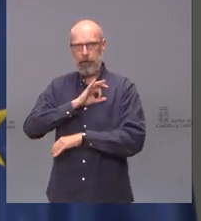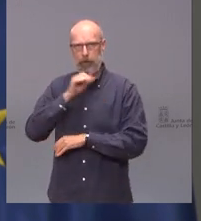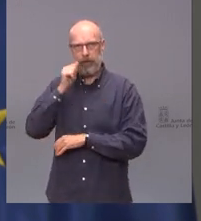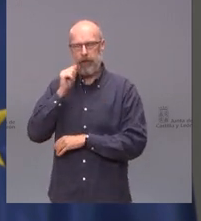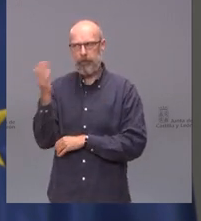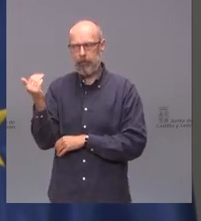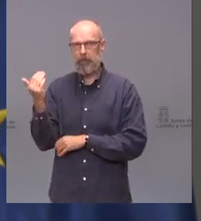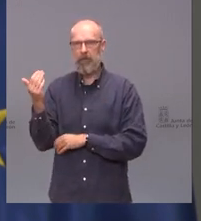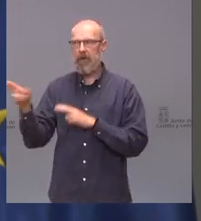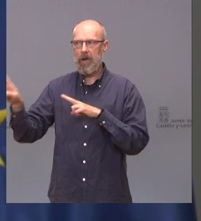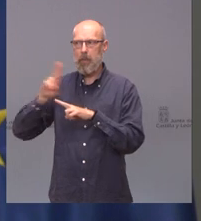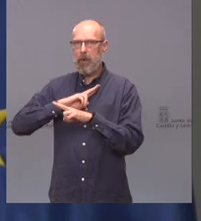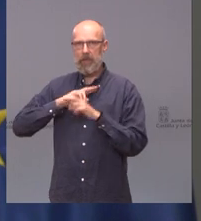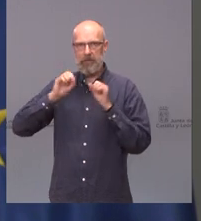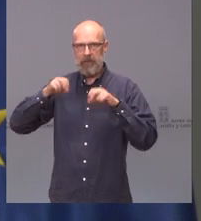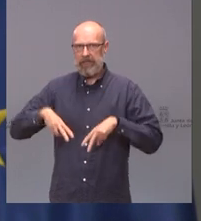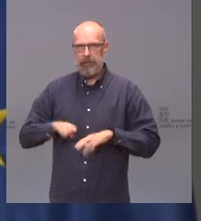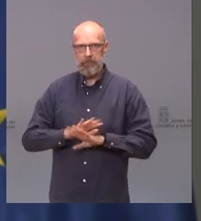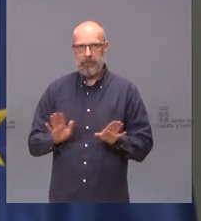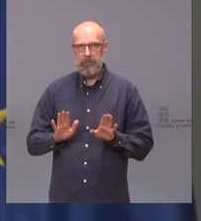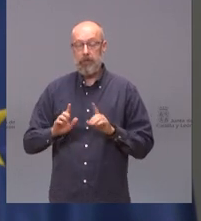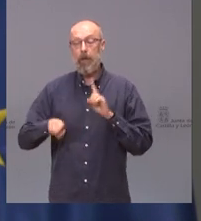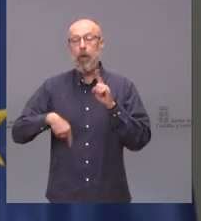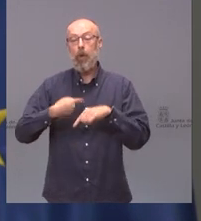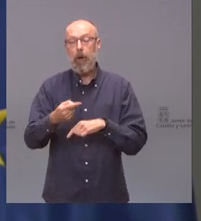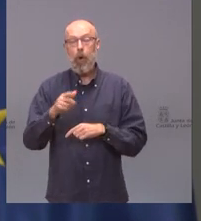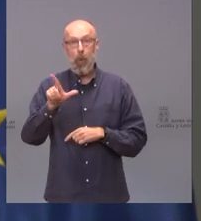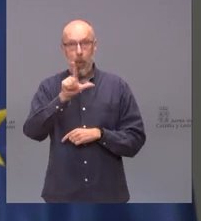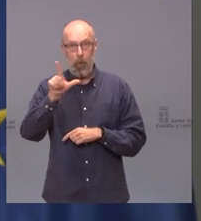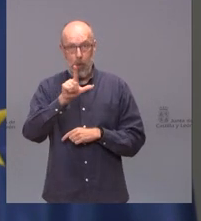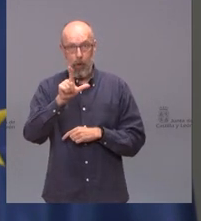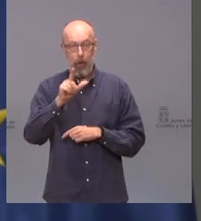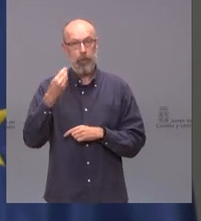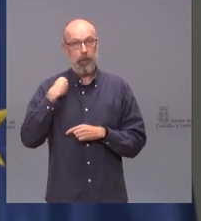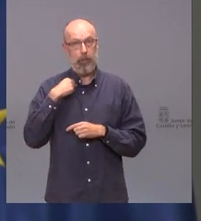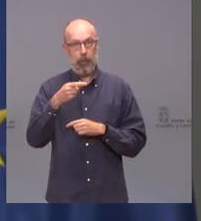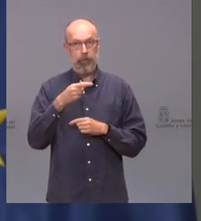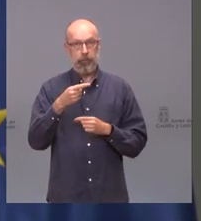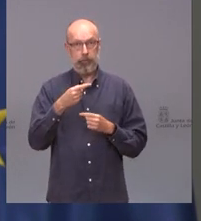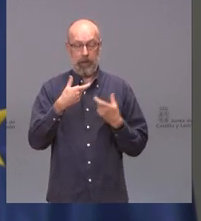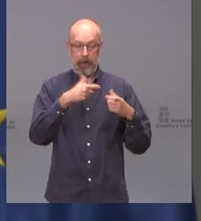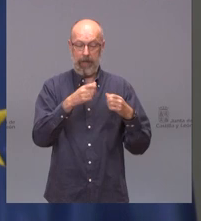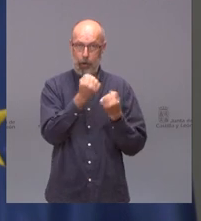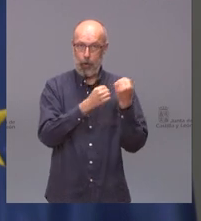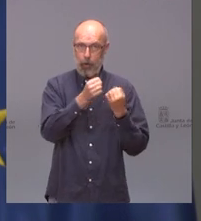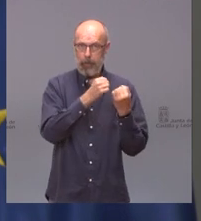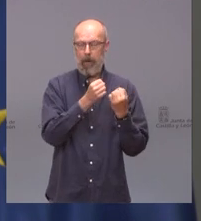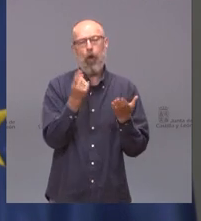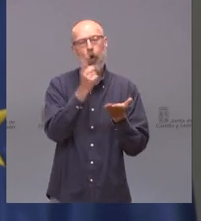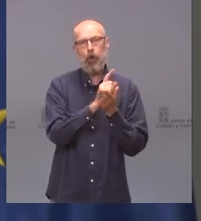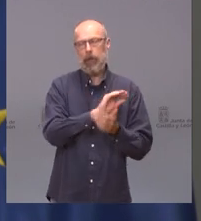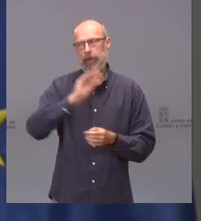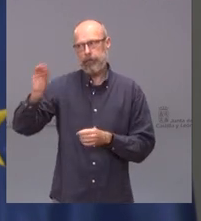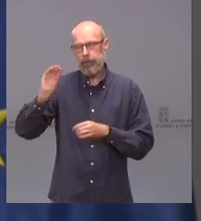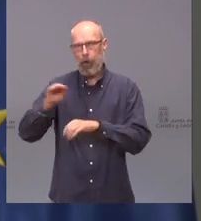sin obtener respuesta alguna. Y de nuevo en julio, el titular de Economía se volvió a dirigir al